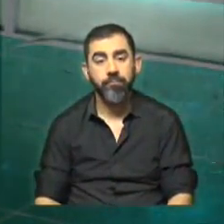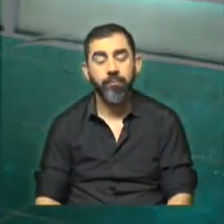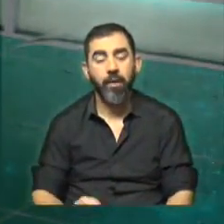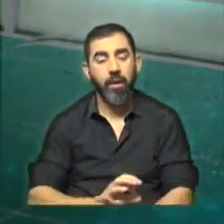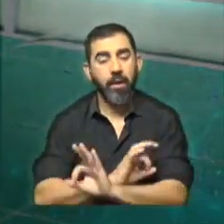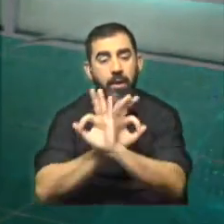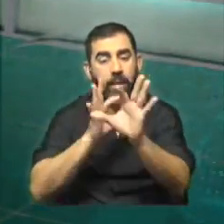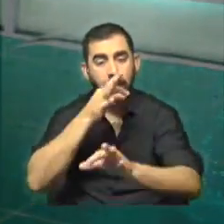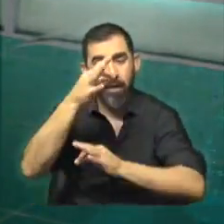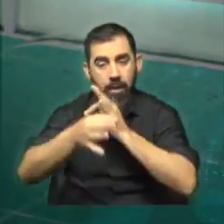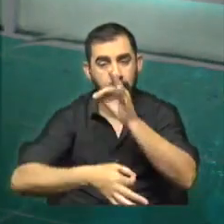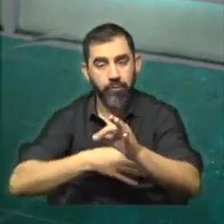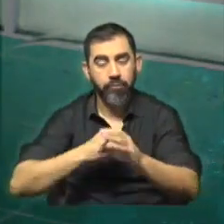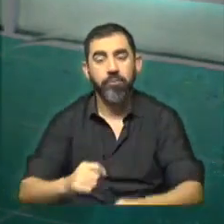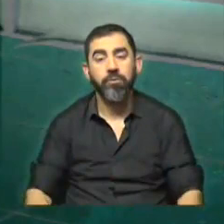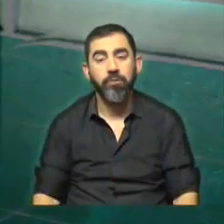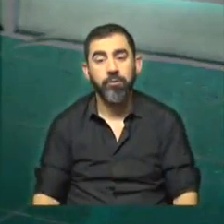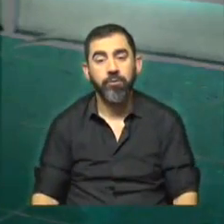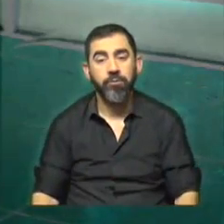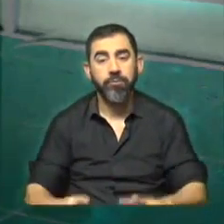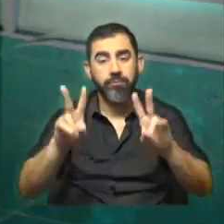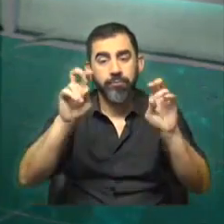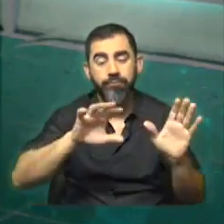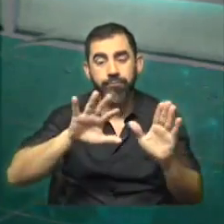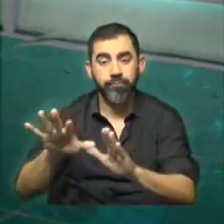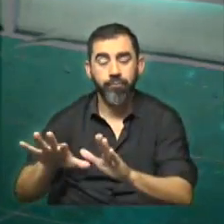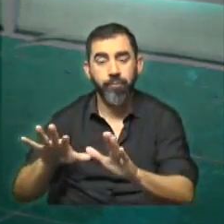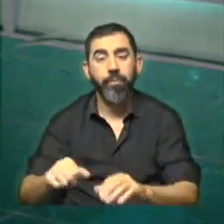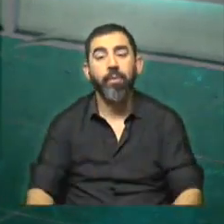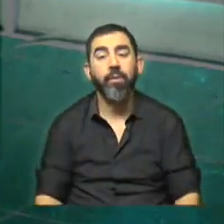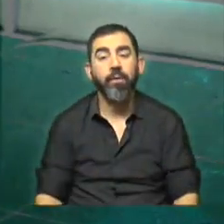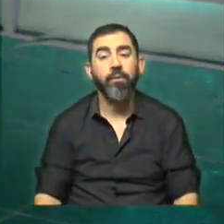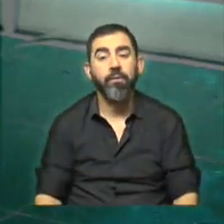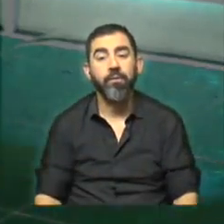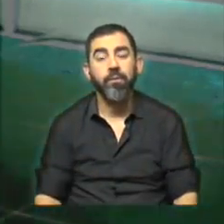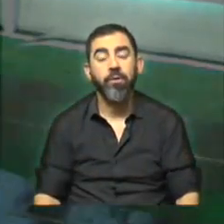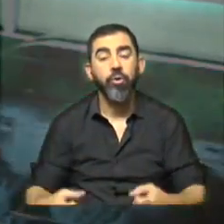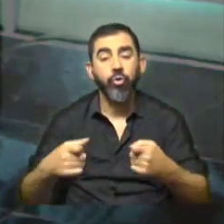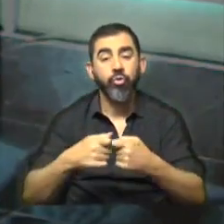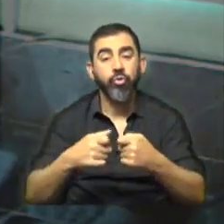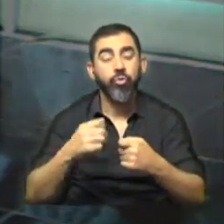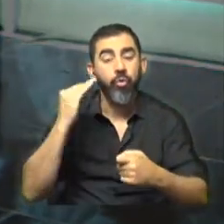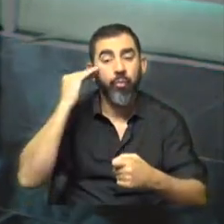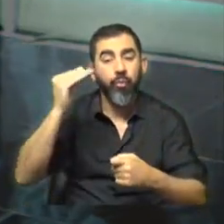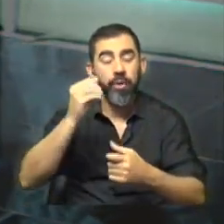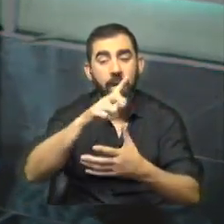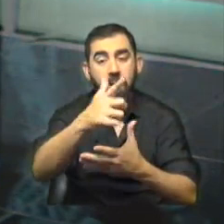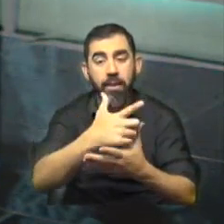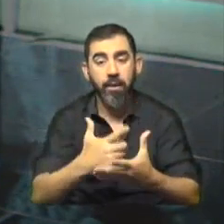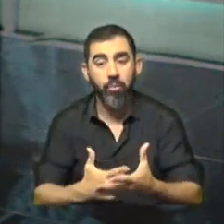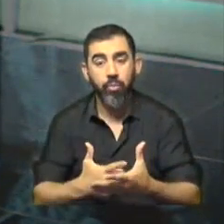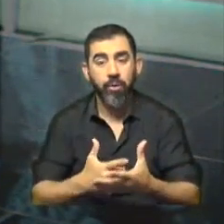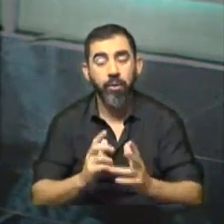clarísimo su informe. Totalmente. Bueno, vamos con otros asuntos porque la Asociación de Profesores de Literatura del Uruguay